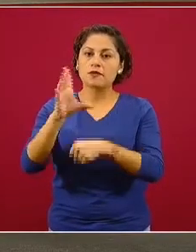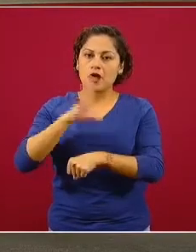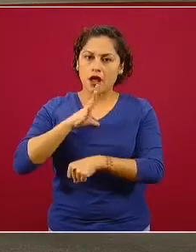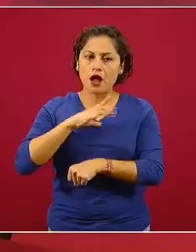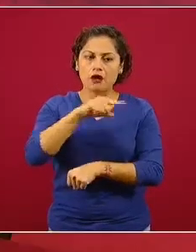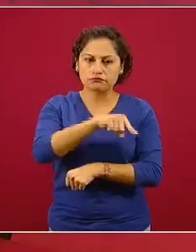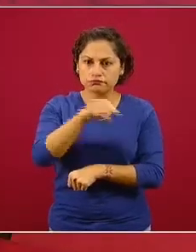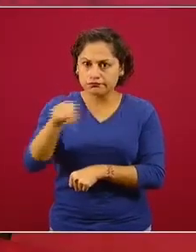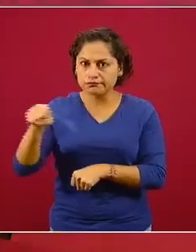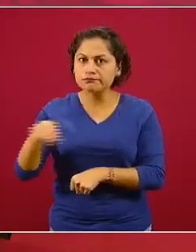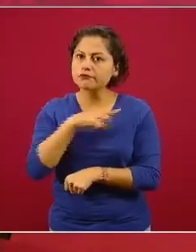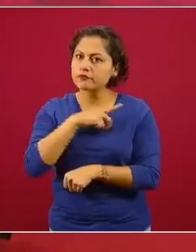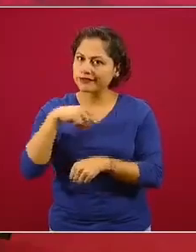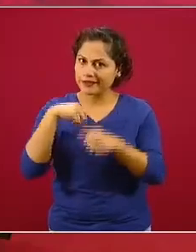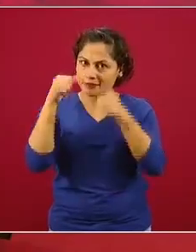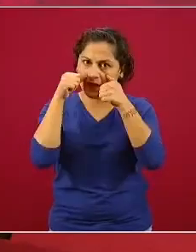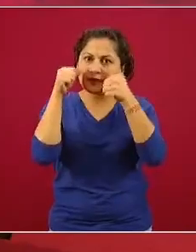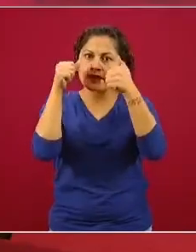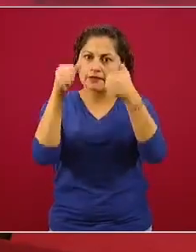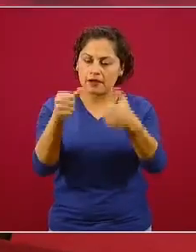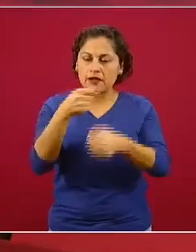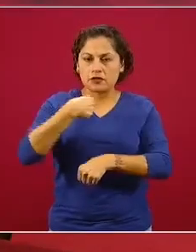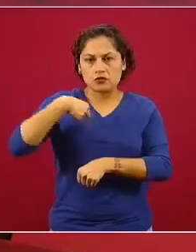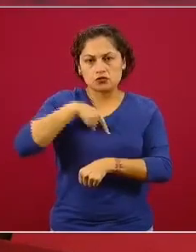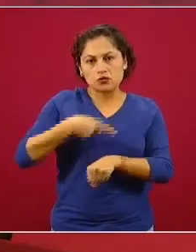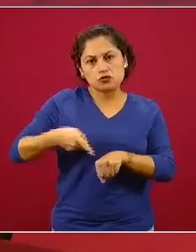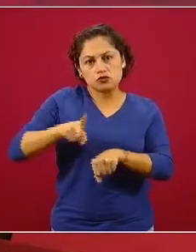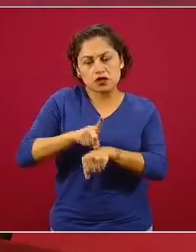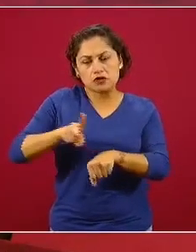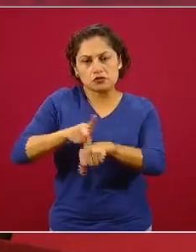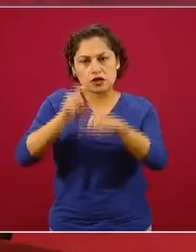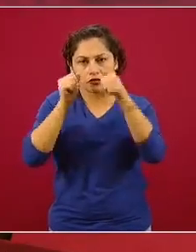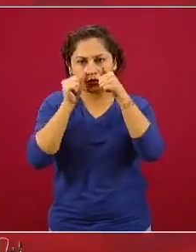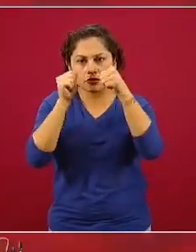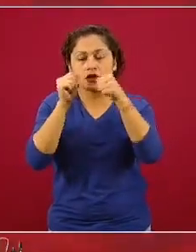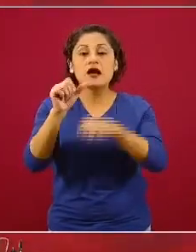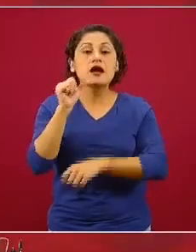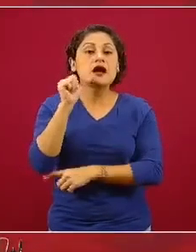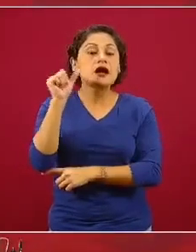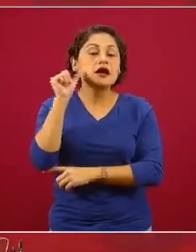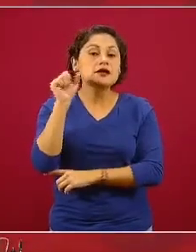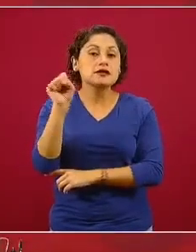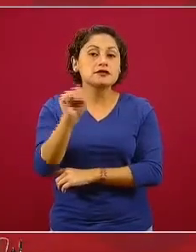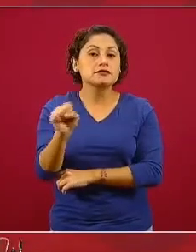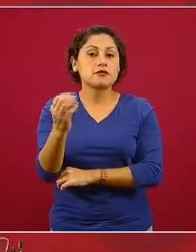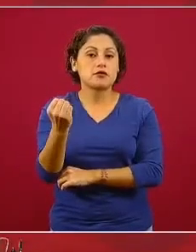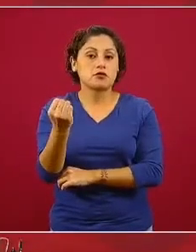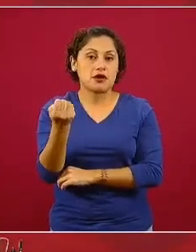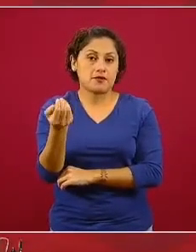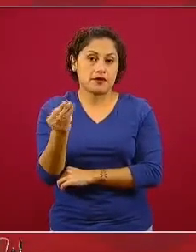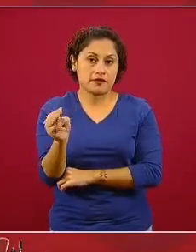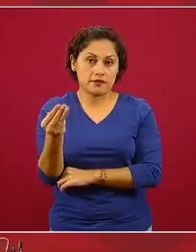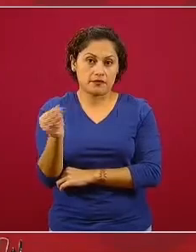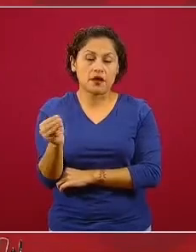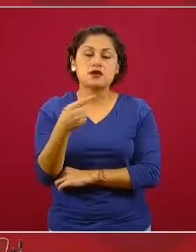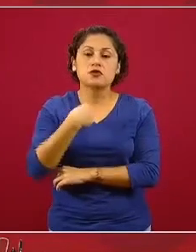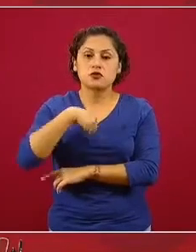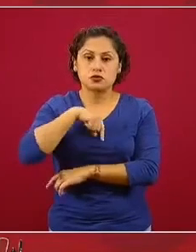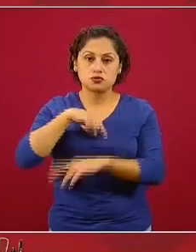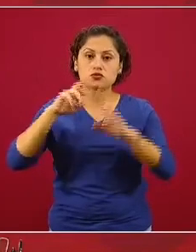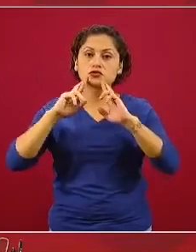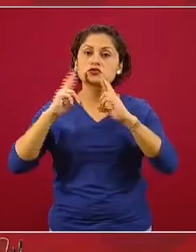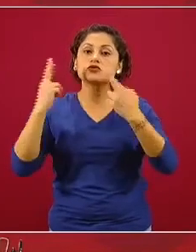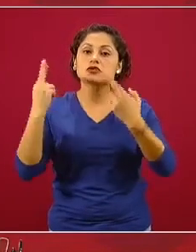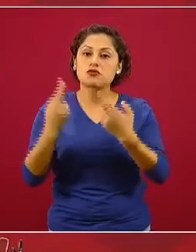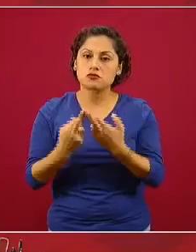contemplando día con día. Ayer mismo, que fue sábado 9 de mayo, tuvimos una de muchas reuniones periódicas que